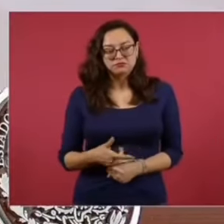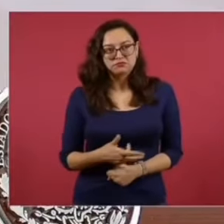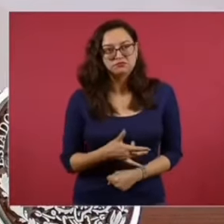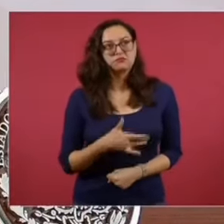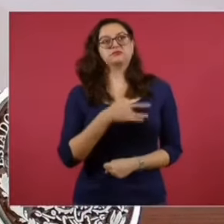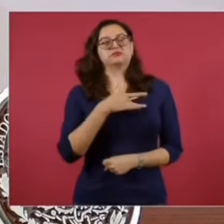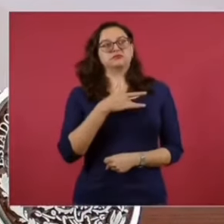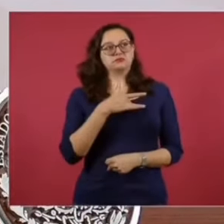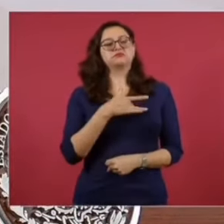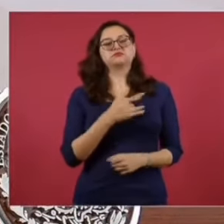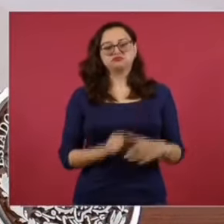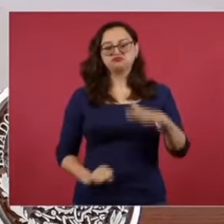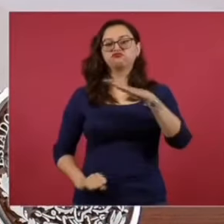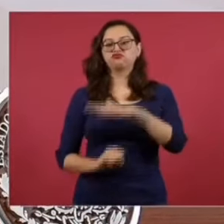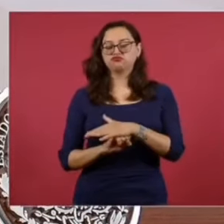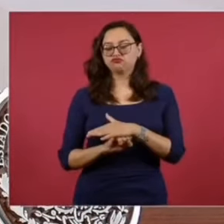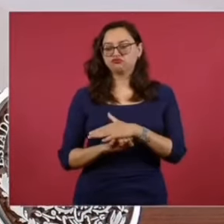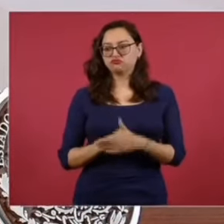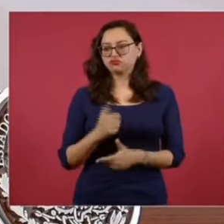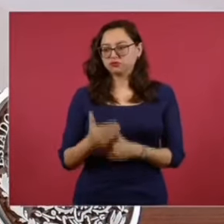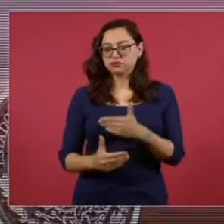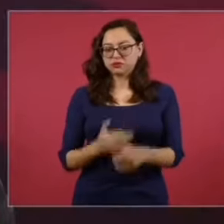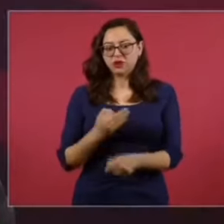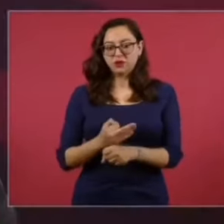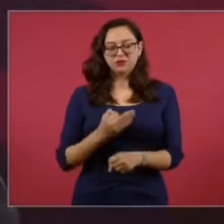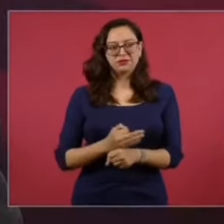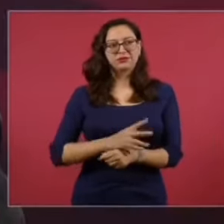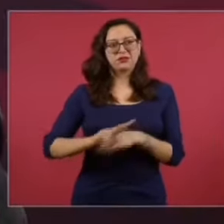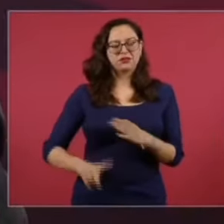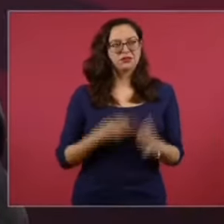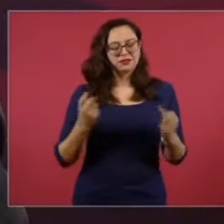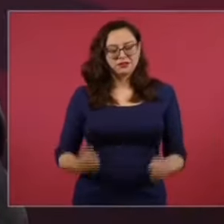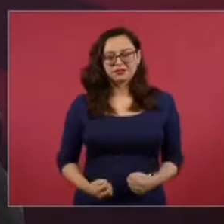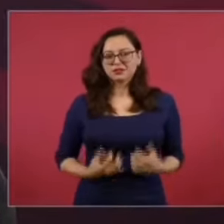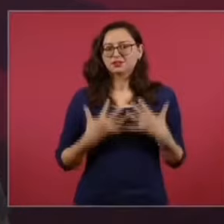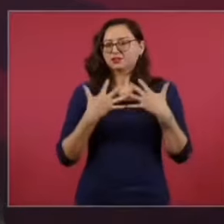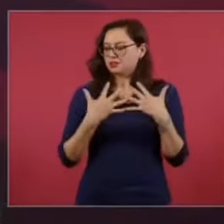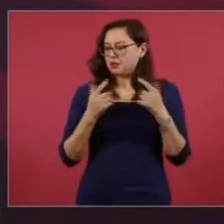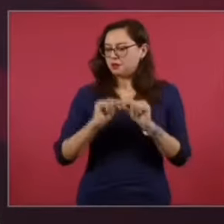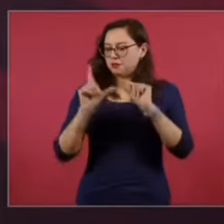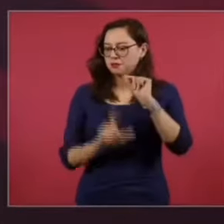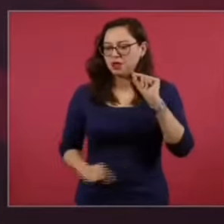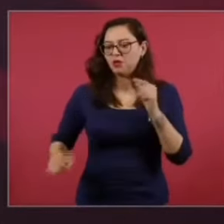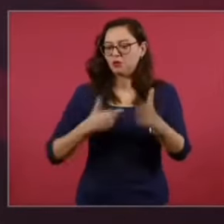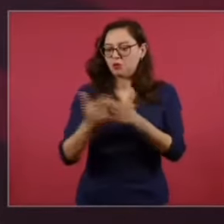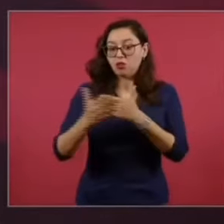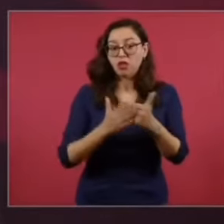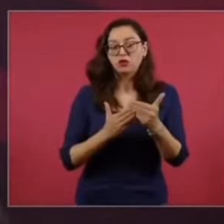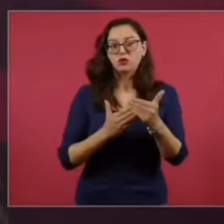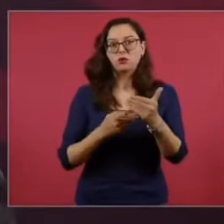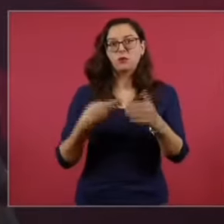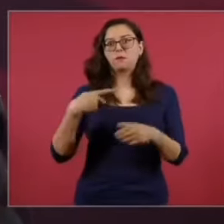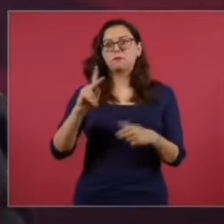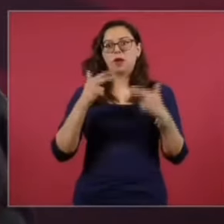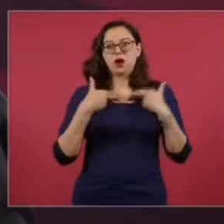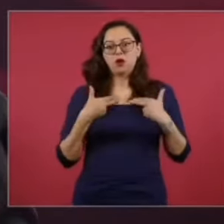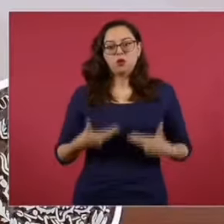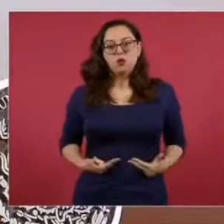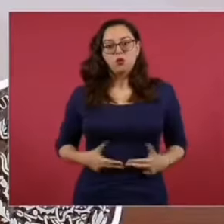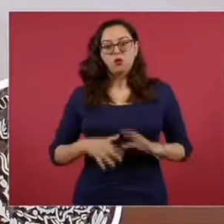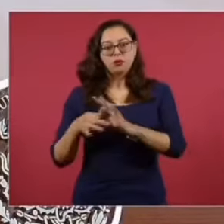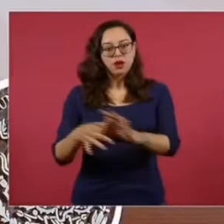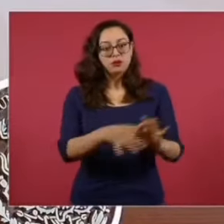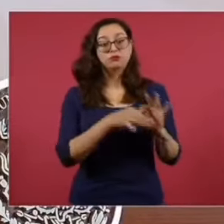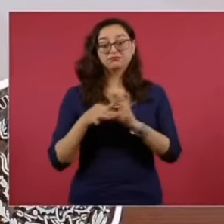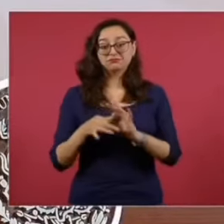nuestra fundación renacieron con fuerza para guiarnos hacia un México actual más humano y, sobre todo, más justo.